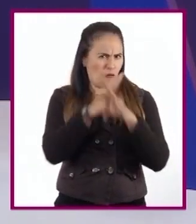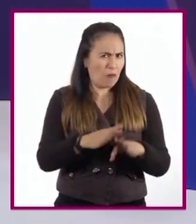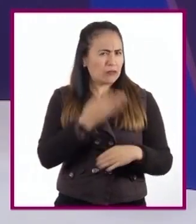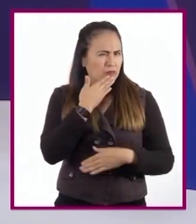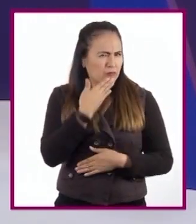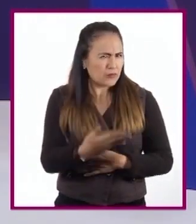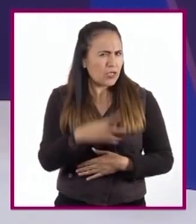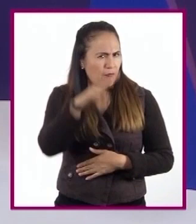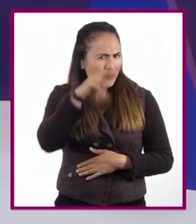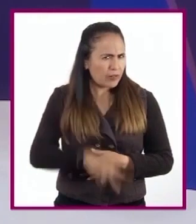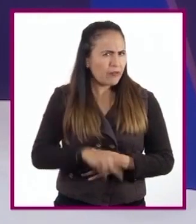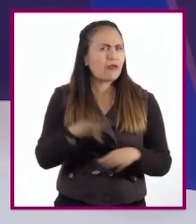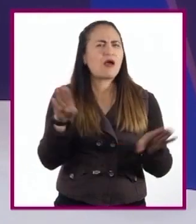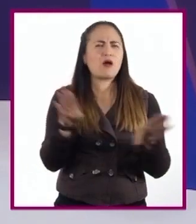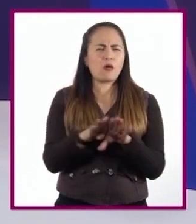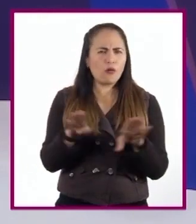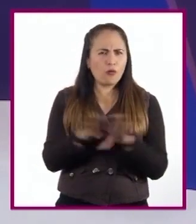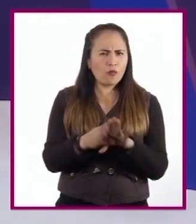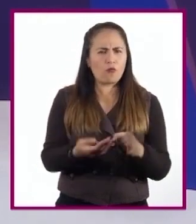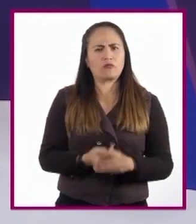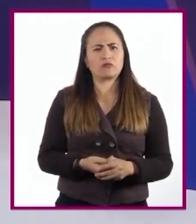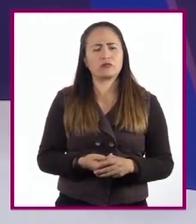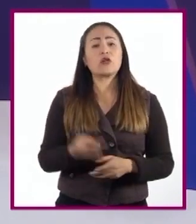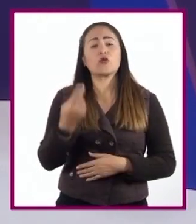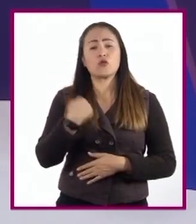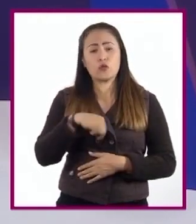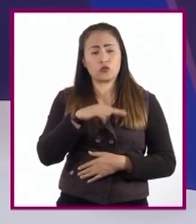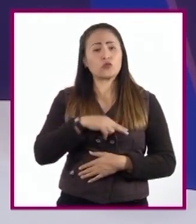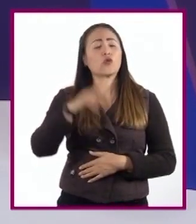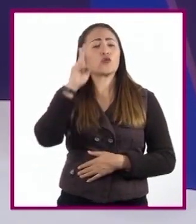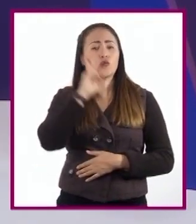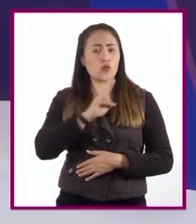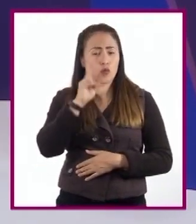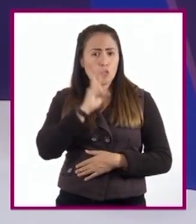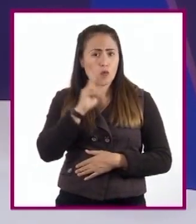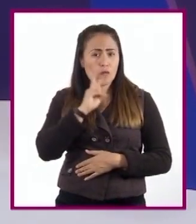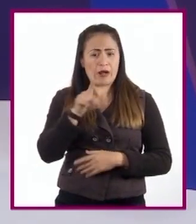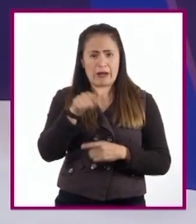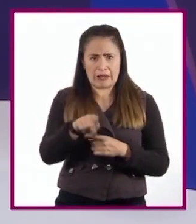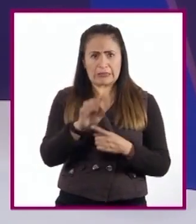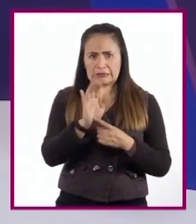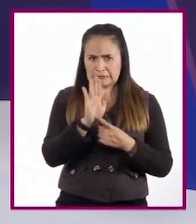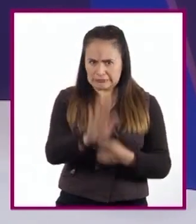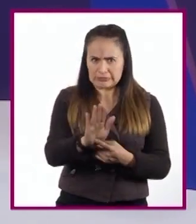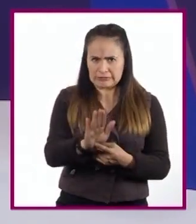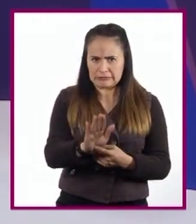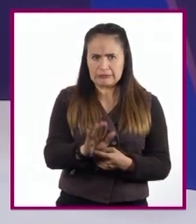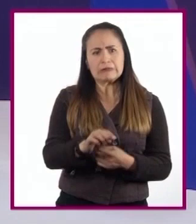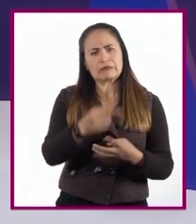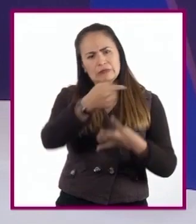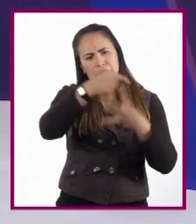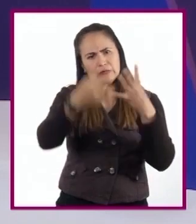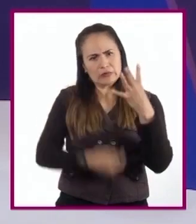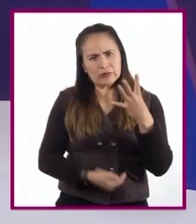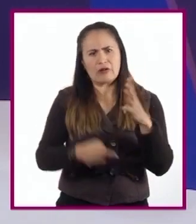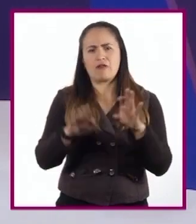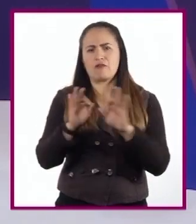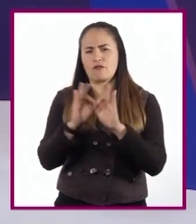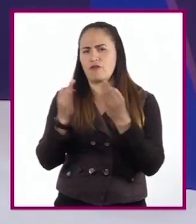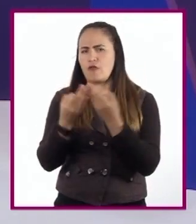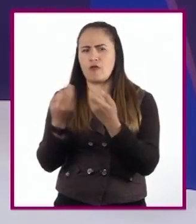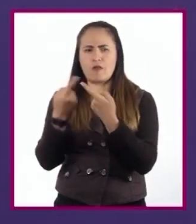los encontramos cuando podemos probar, justificar o demostrar nuestras afirmaciones mediante distintos recursos.